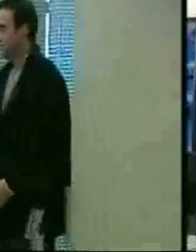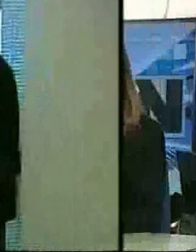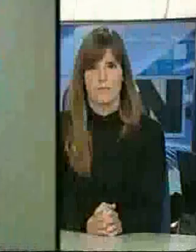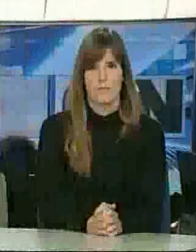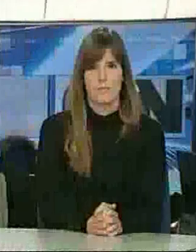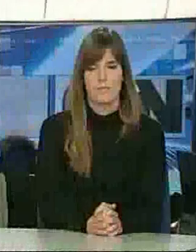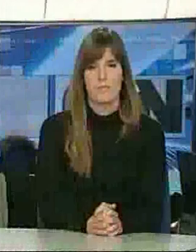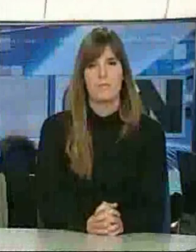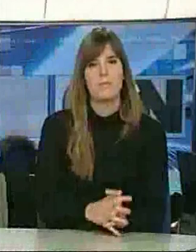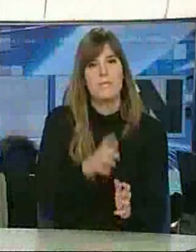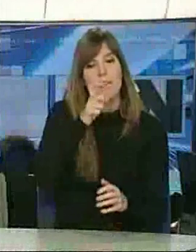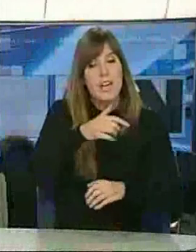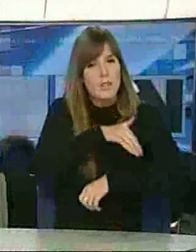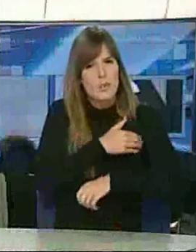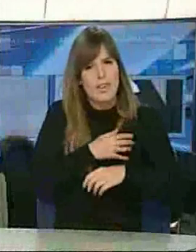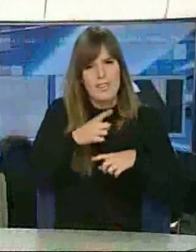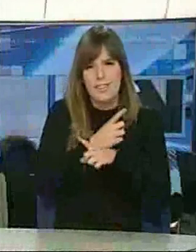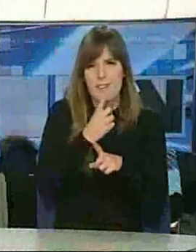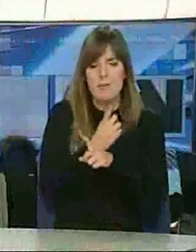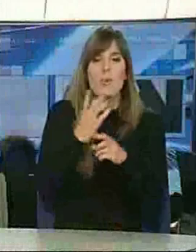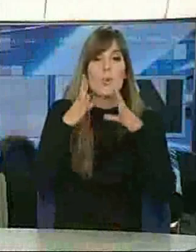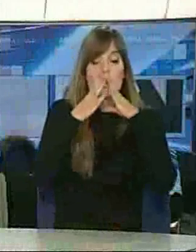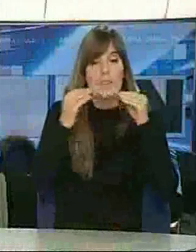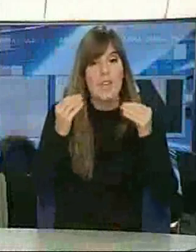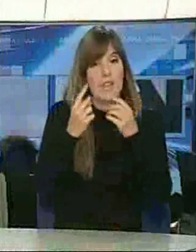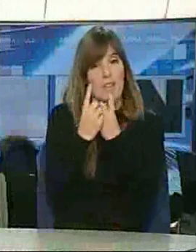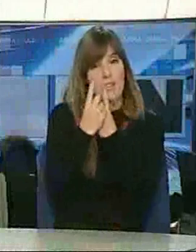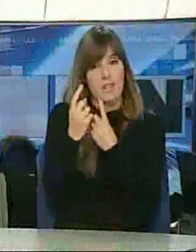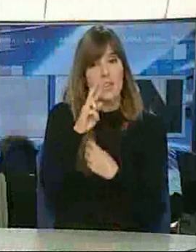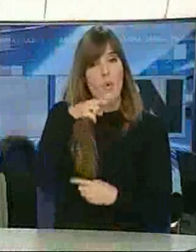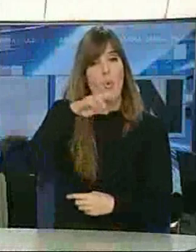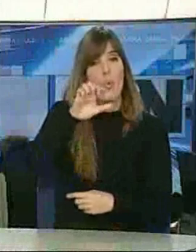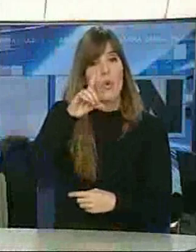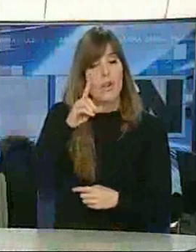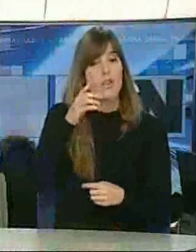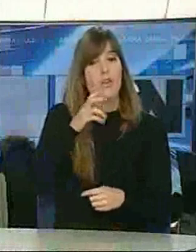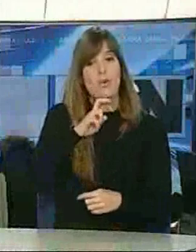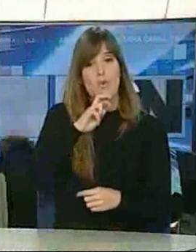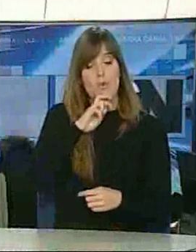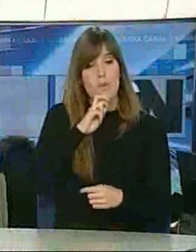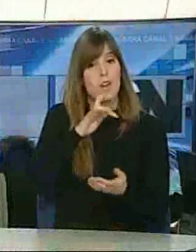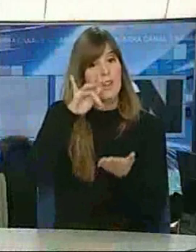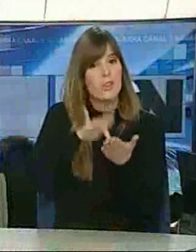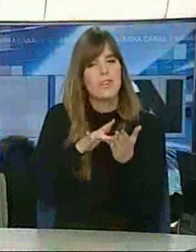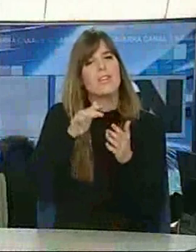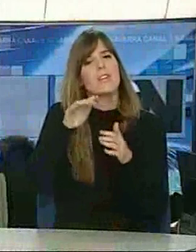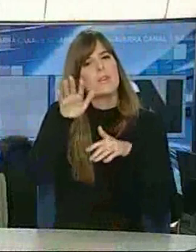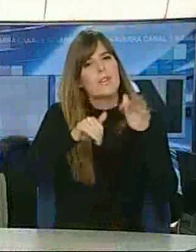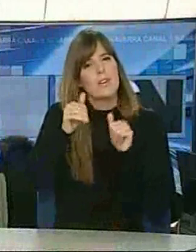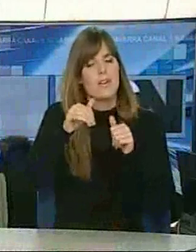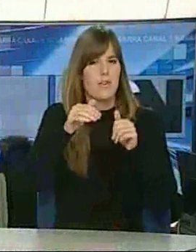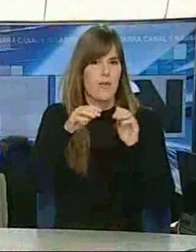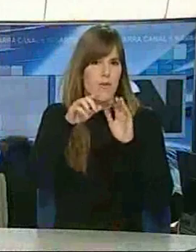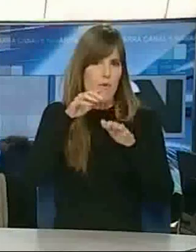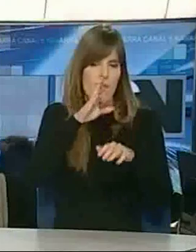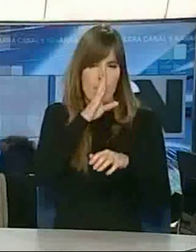Apuntes en mano y con los nervios a flor de piel, los alumnos de la UNED han encarado el primer día de exámenes presenciales de la convocatoria de febrero. En el Centro